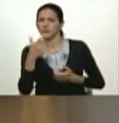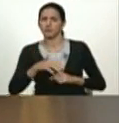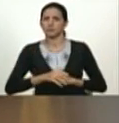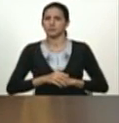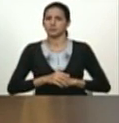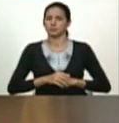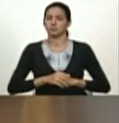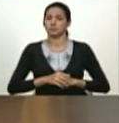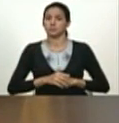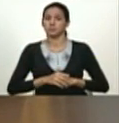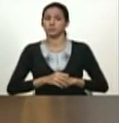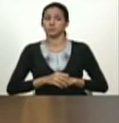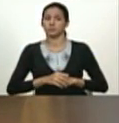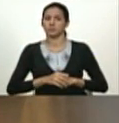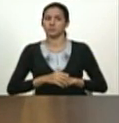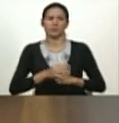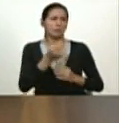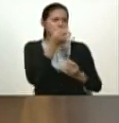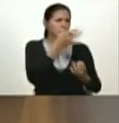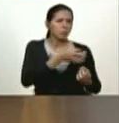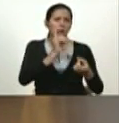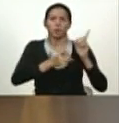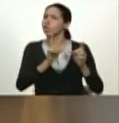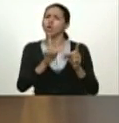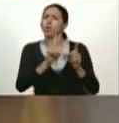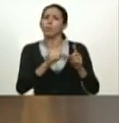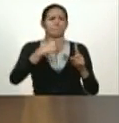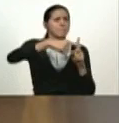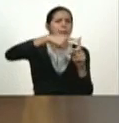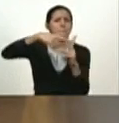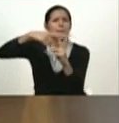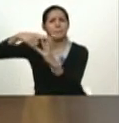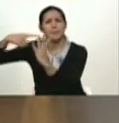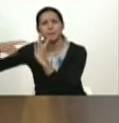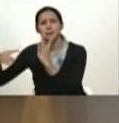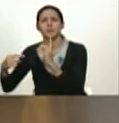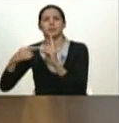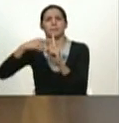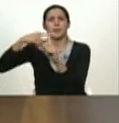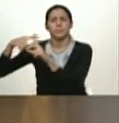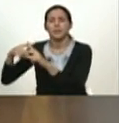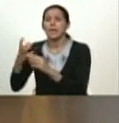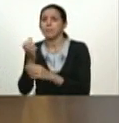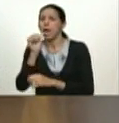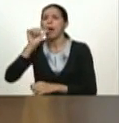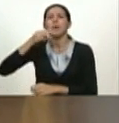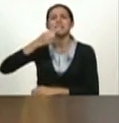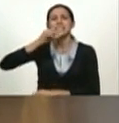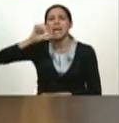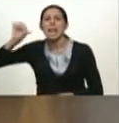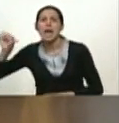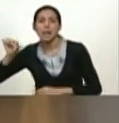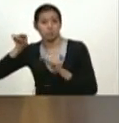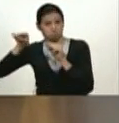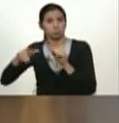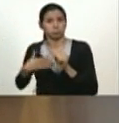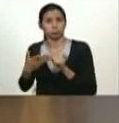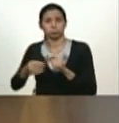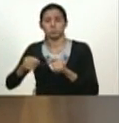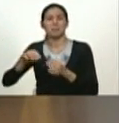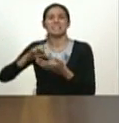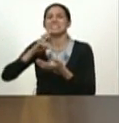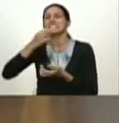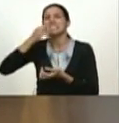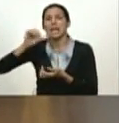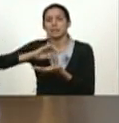sin desechar ninguna combinarlas todas la desalinización del agua de mar hay que ponerse allí hay un